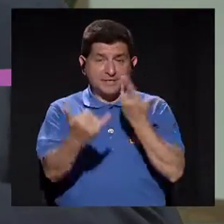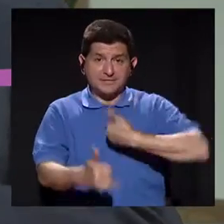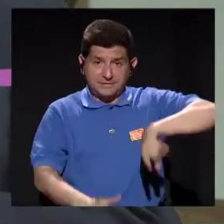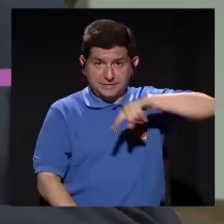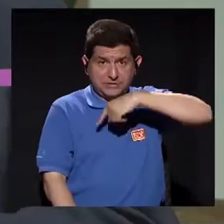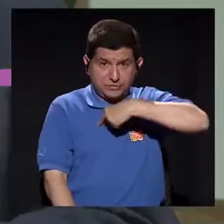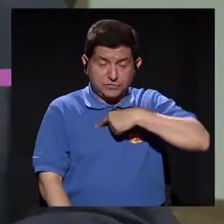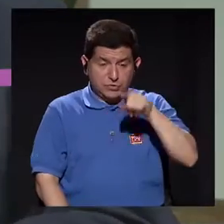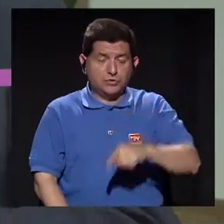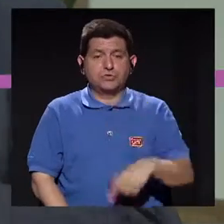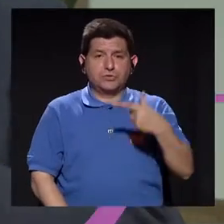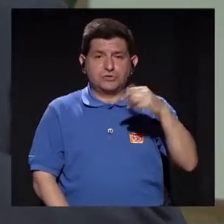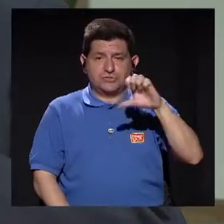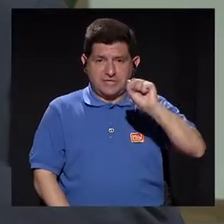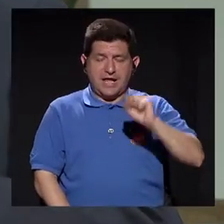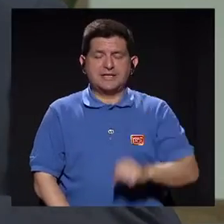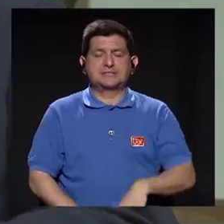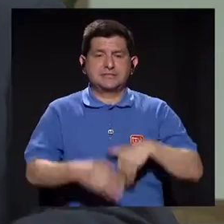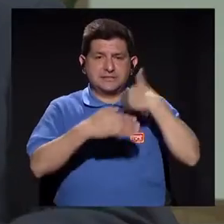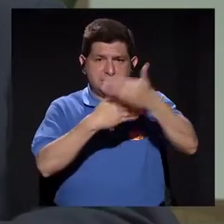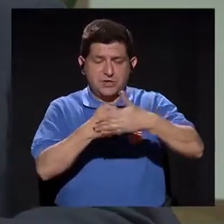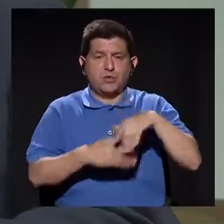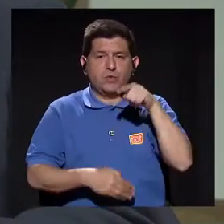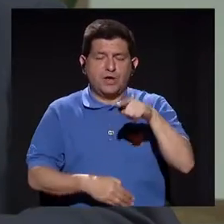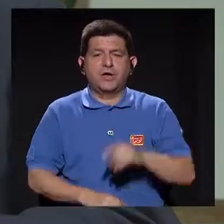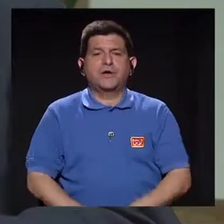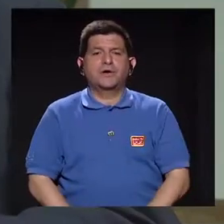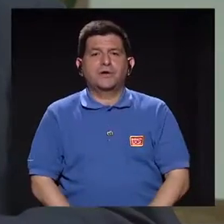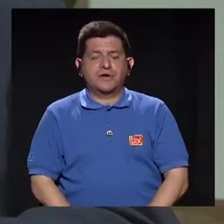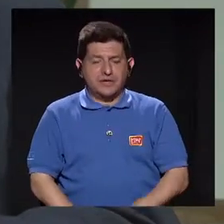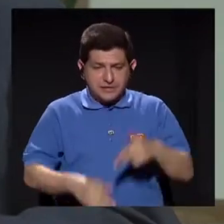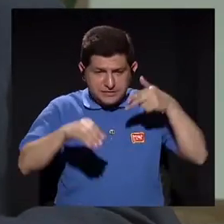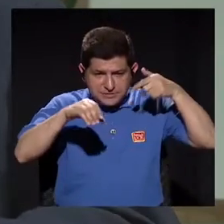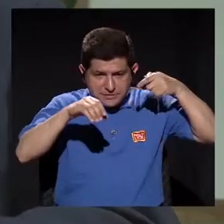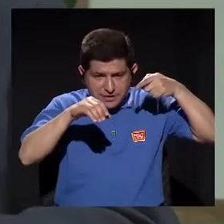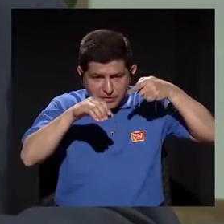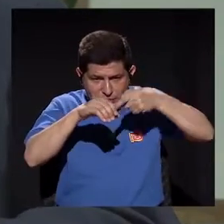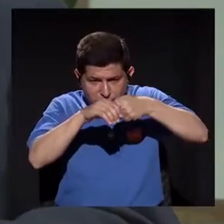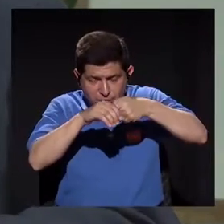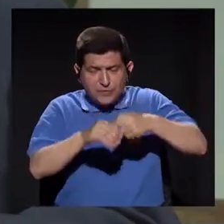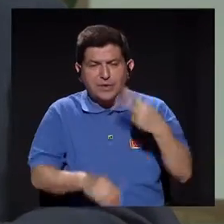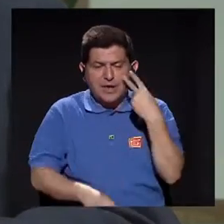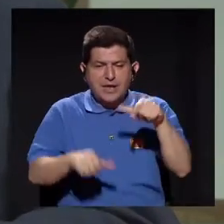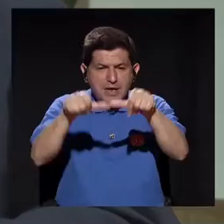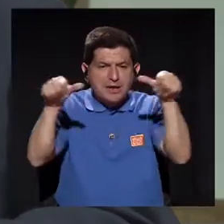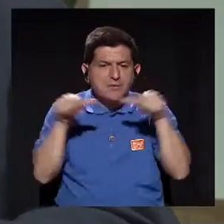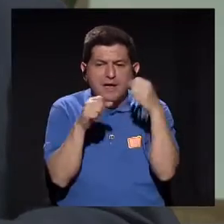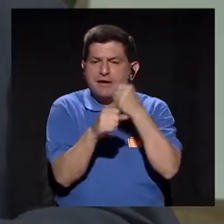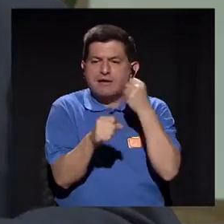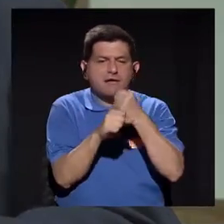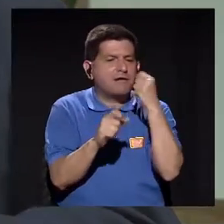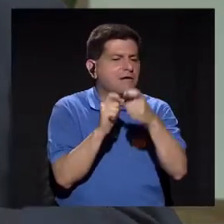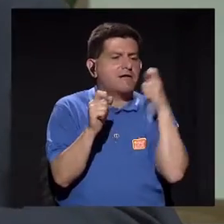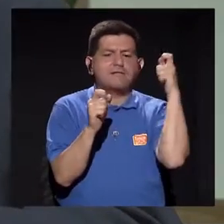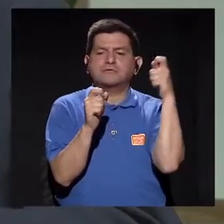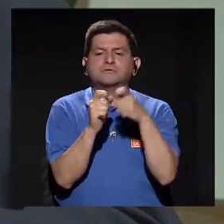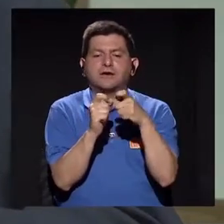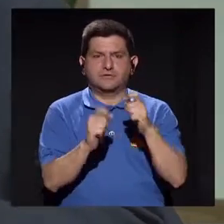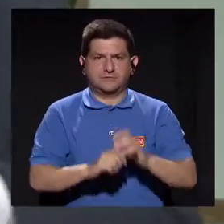vez que ponemos ese gas, ponemos el lente y con eso comenzamos a ubicar el área que vamos a trabajar.